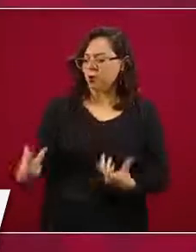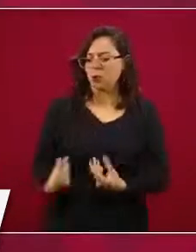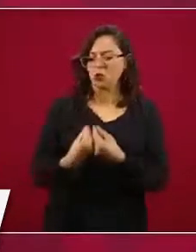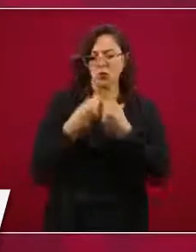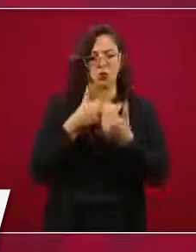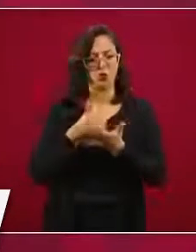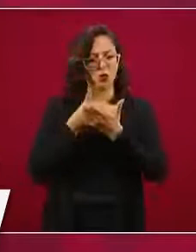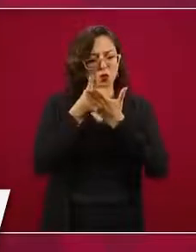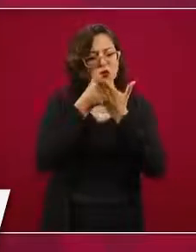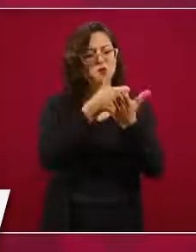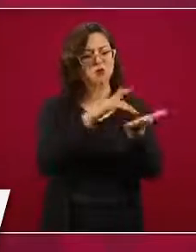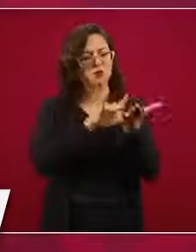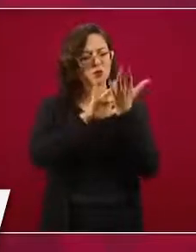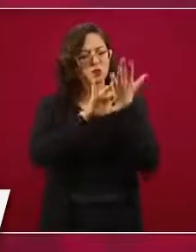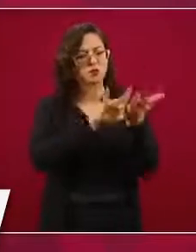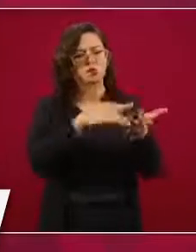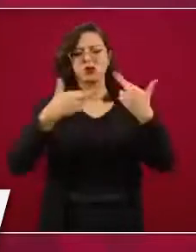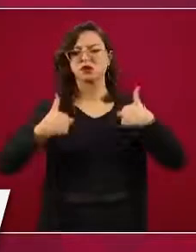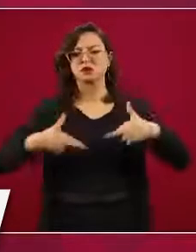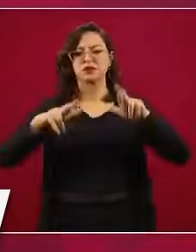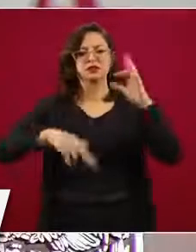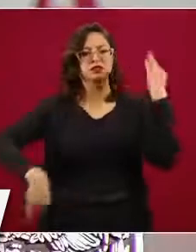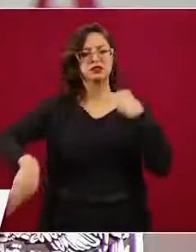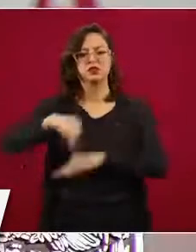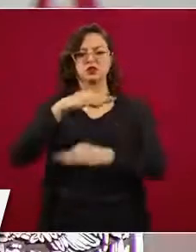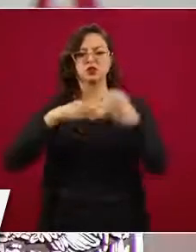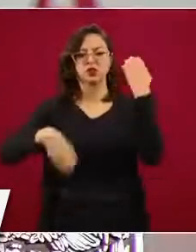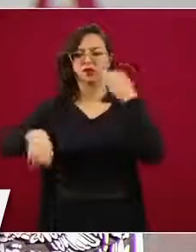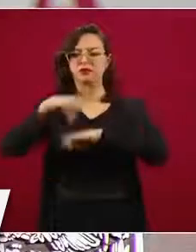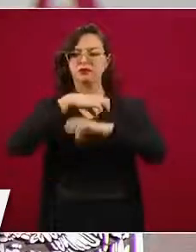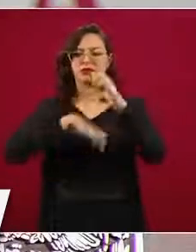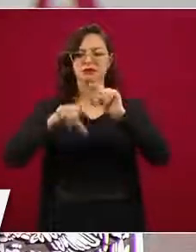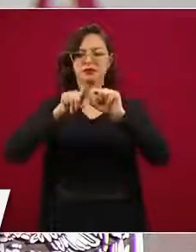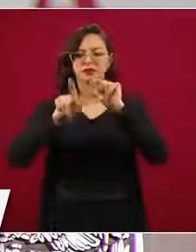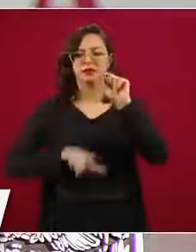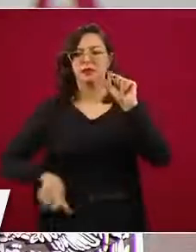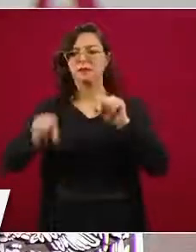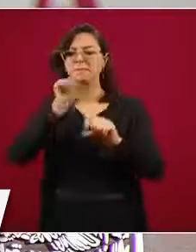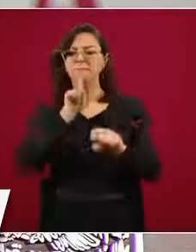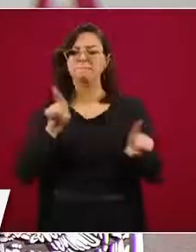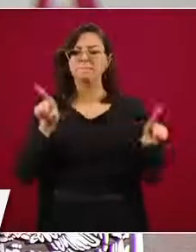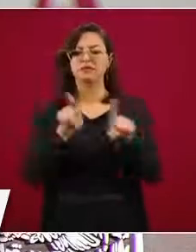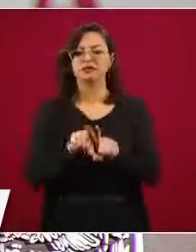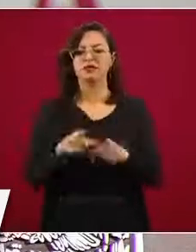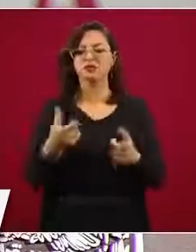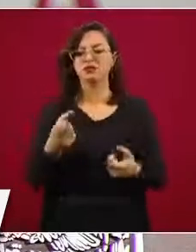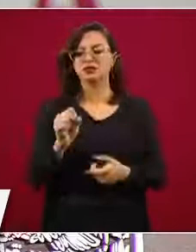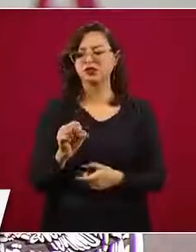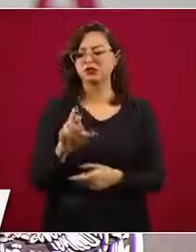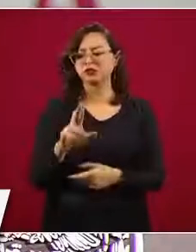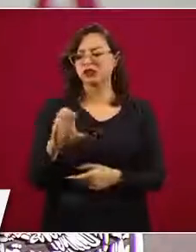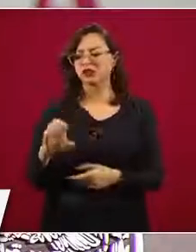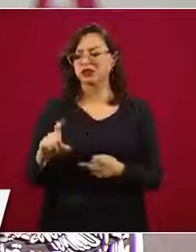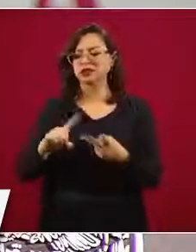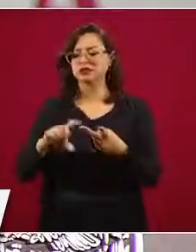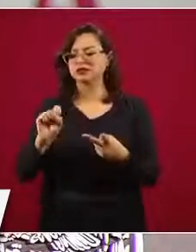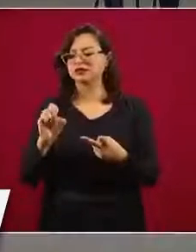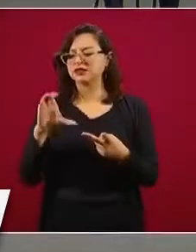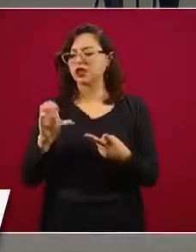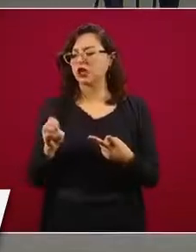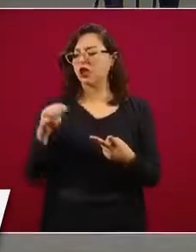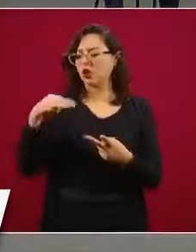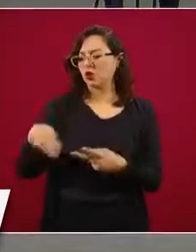representan a todos los sectores productivos del país y asesoran permanentemente a la Secretaría de Relaciones Exteriores y Economía.